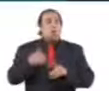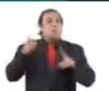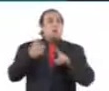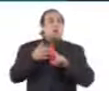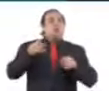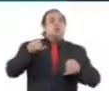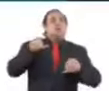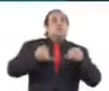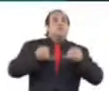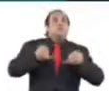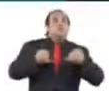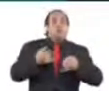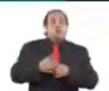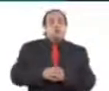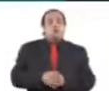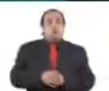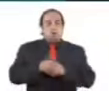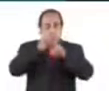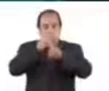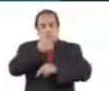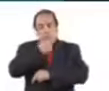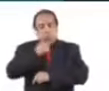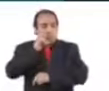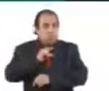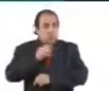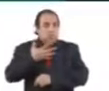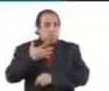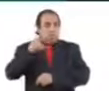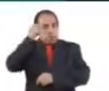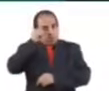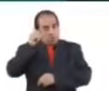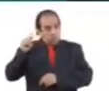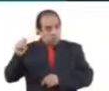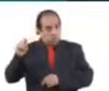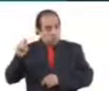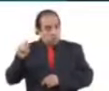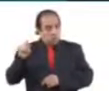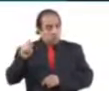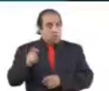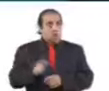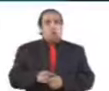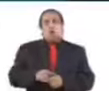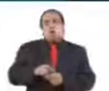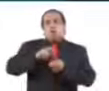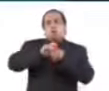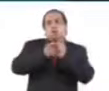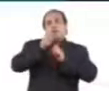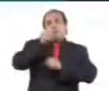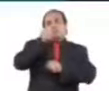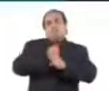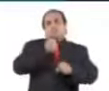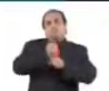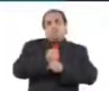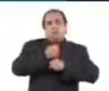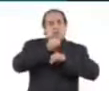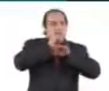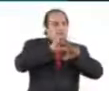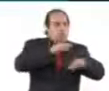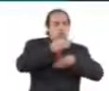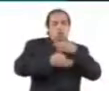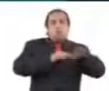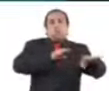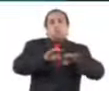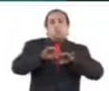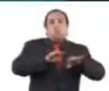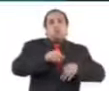juzgar con perspectiva de género de la teoría de la práctica, fue distribuido a todo el personal